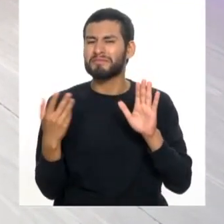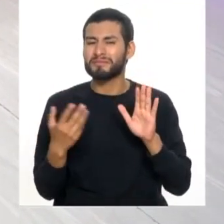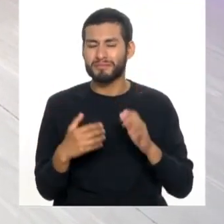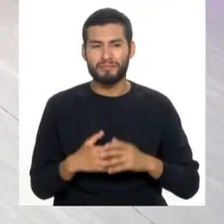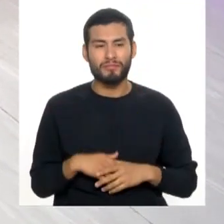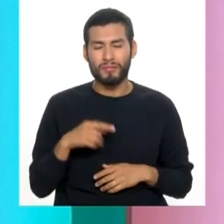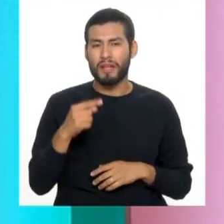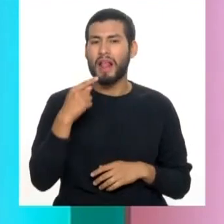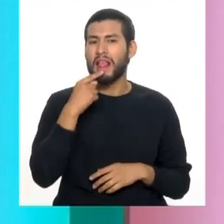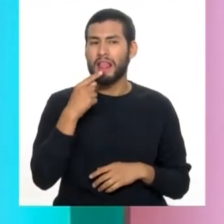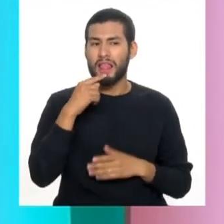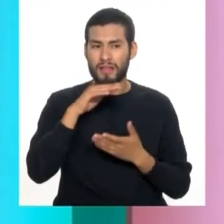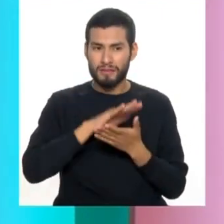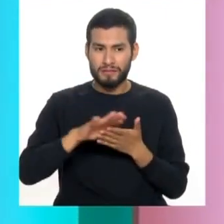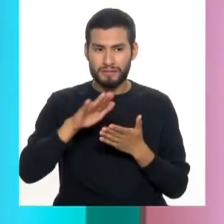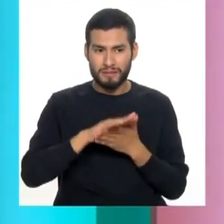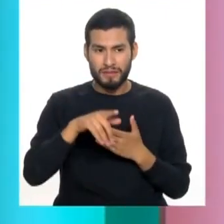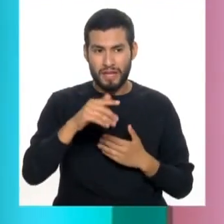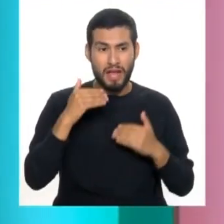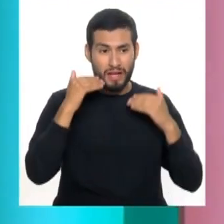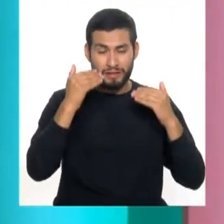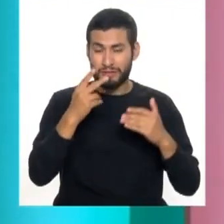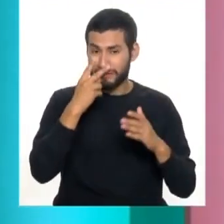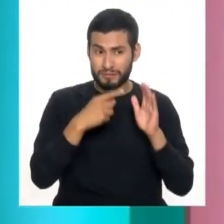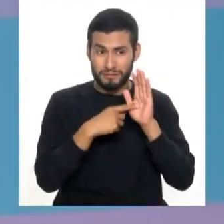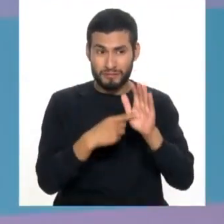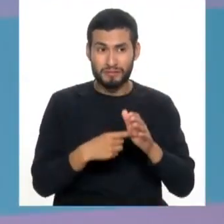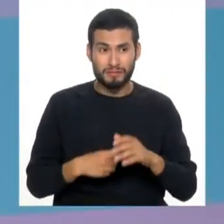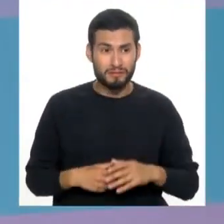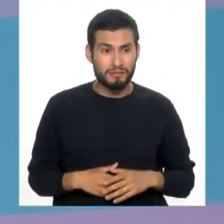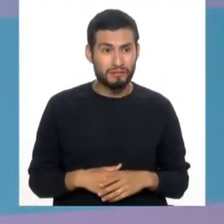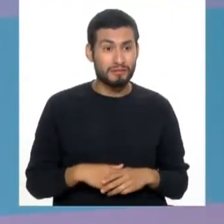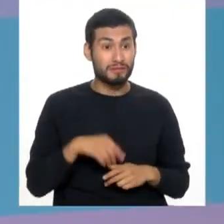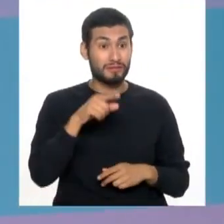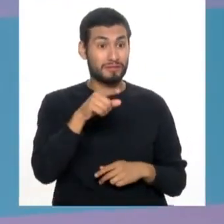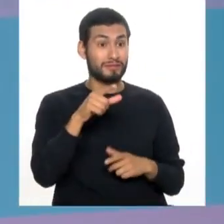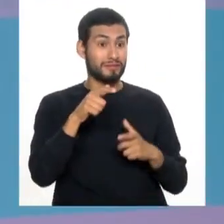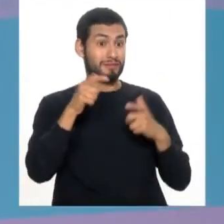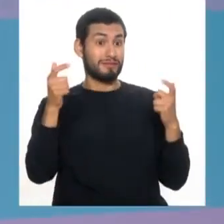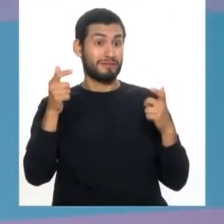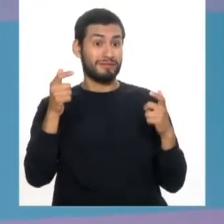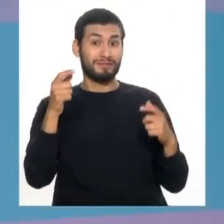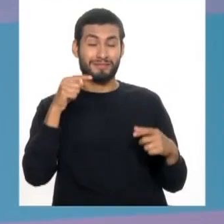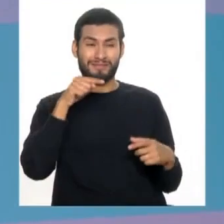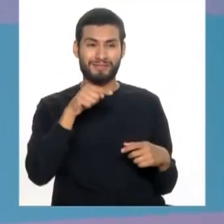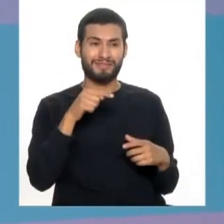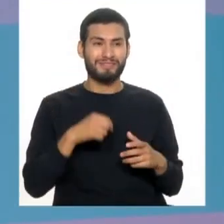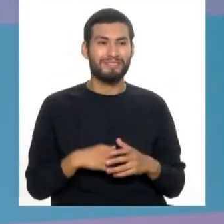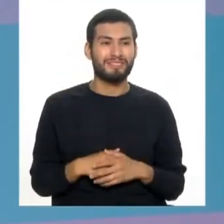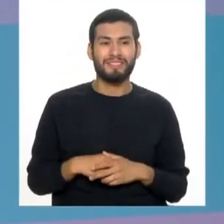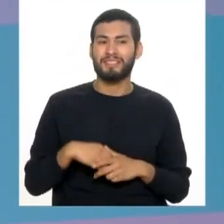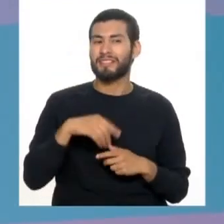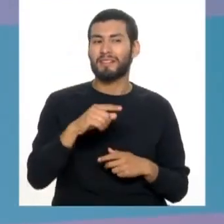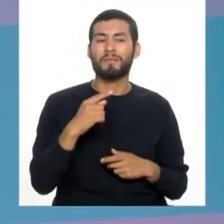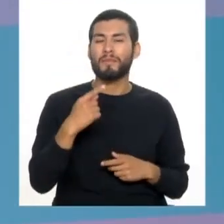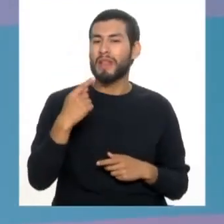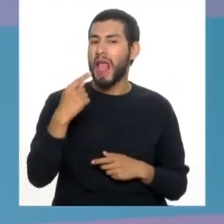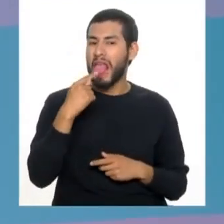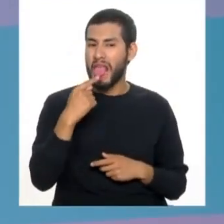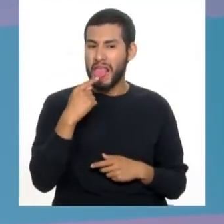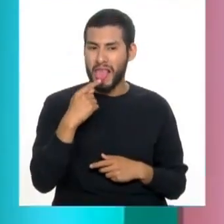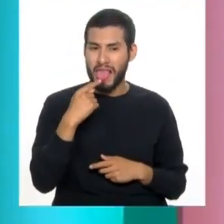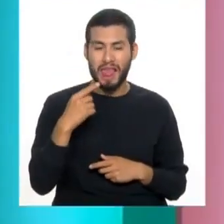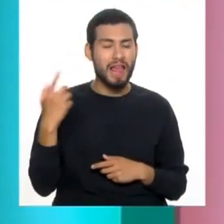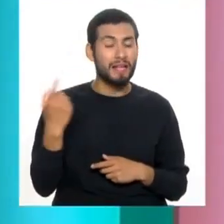limpiar la lengua, el doctor también tiene uno para adulto. Enséñelo, doctor. Ah, eso es grandote. Exacto, eso es importante. No solamente... Ese es para lengua, este... Claro,